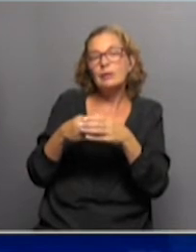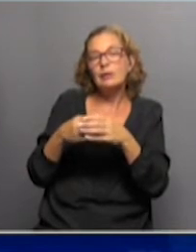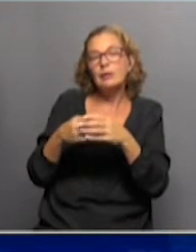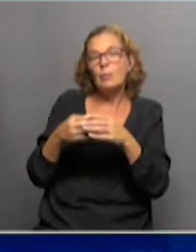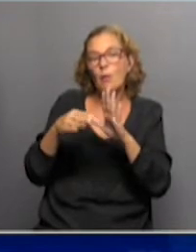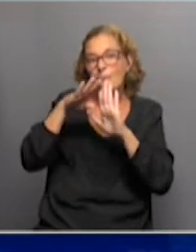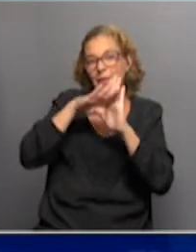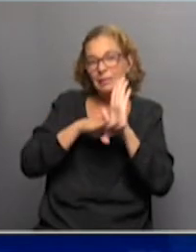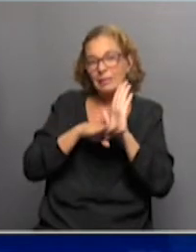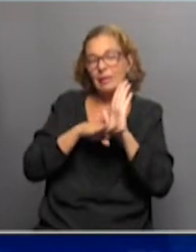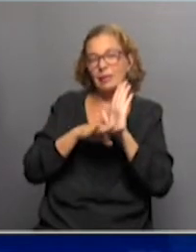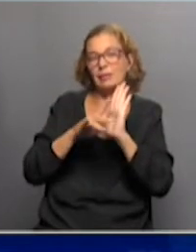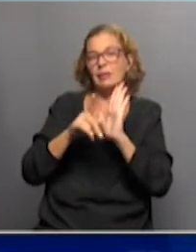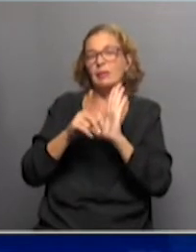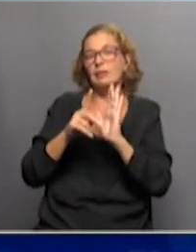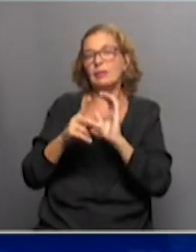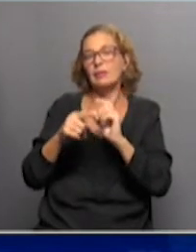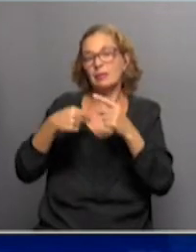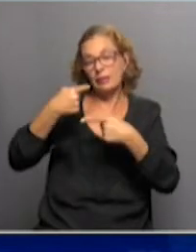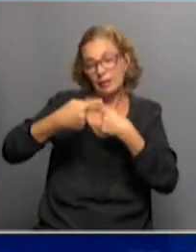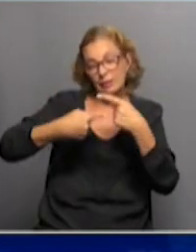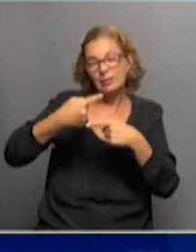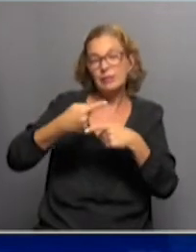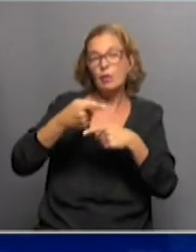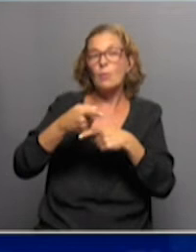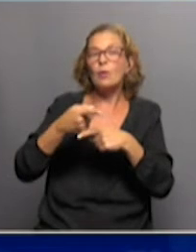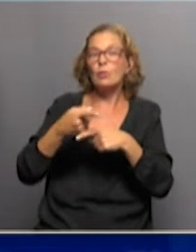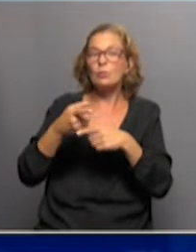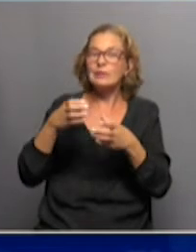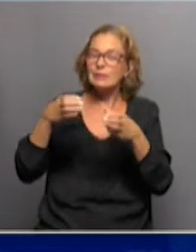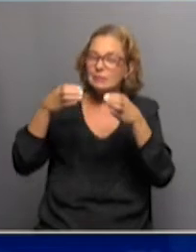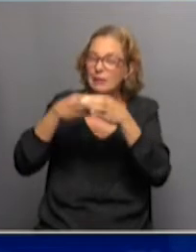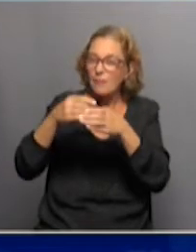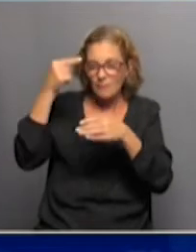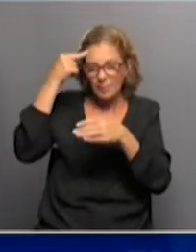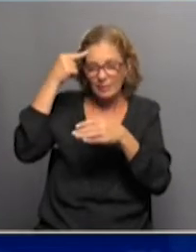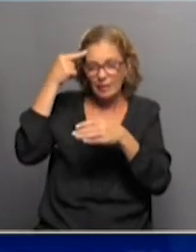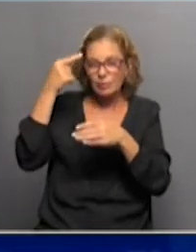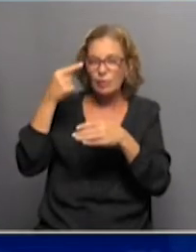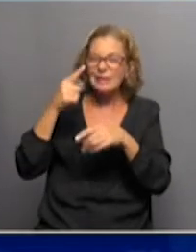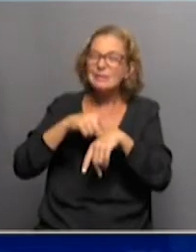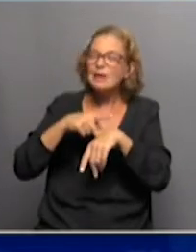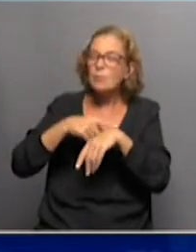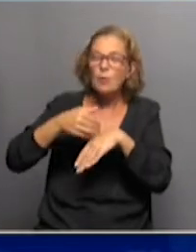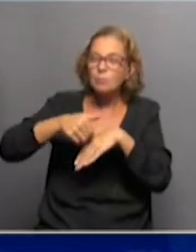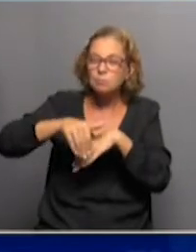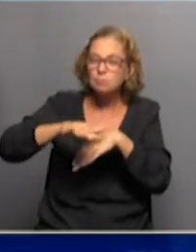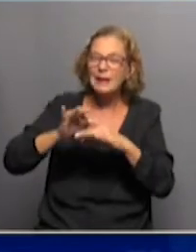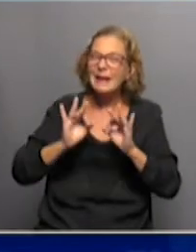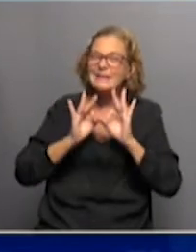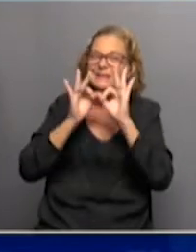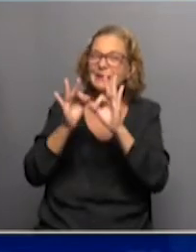medidas no farmacológicas. Ustedes están pensando en qué lapso para lograr esa